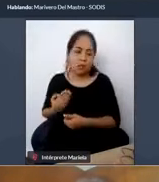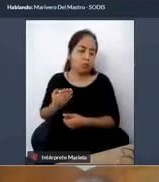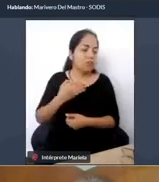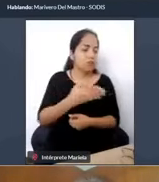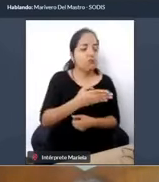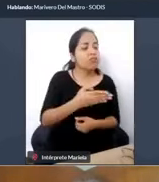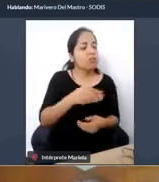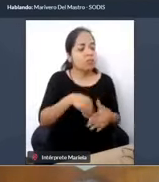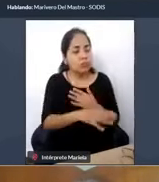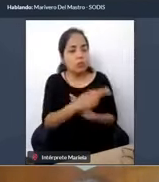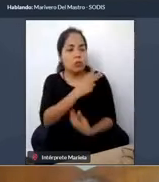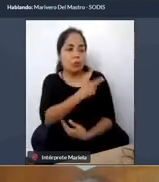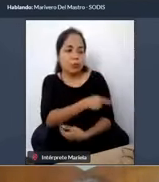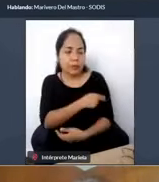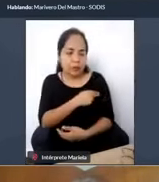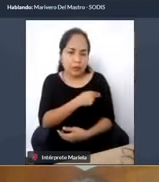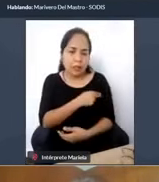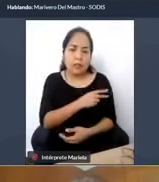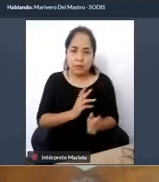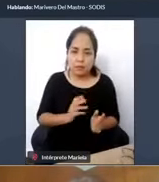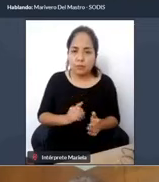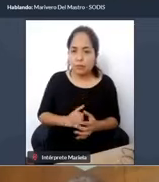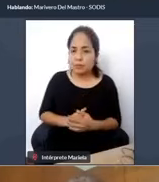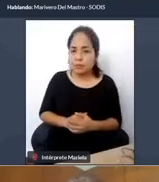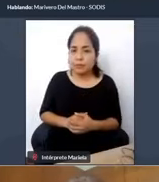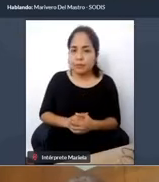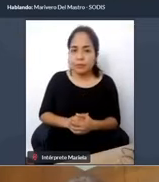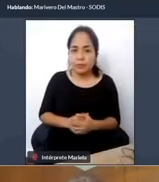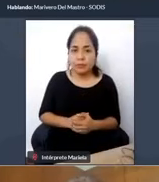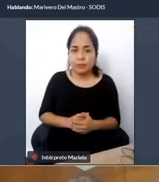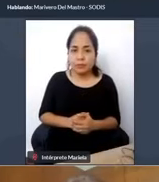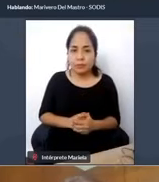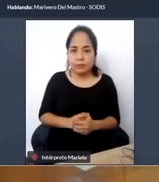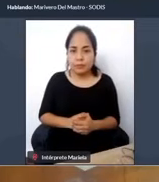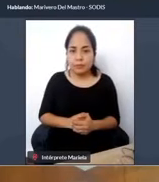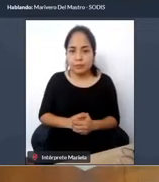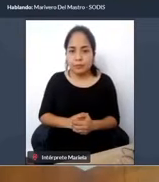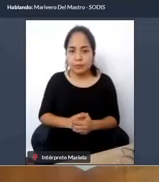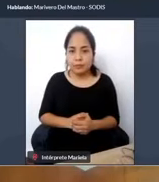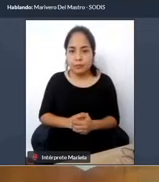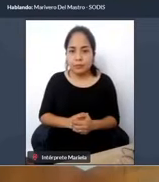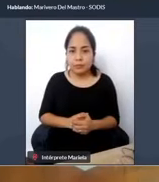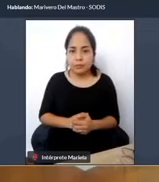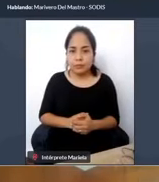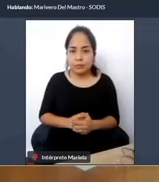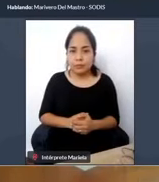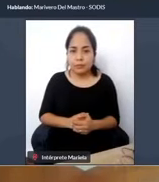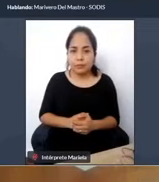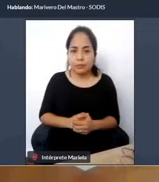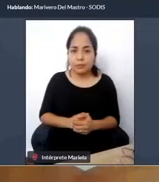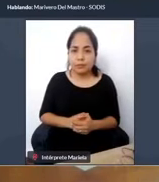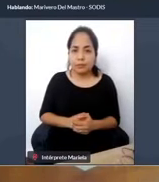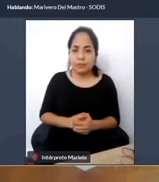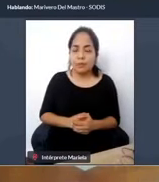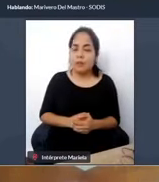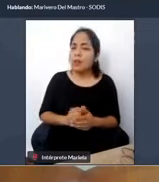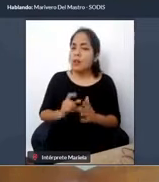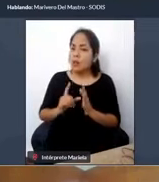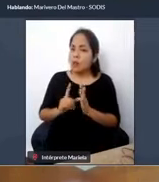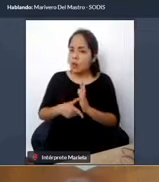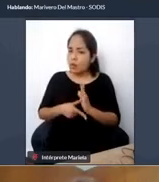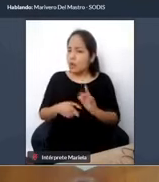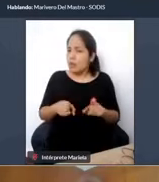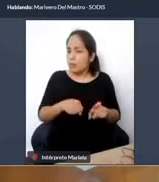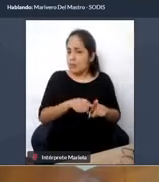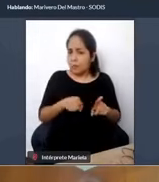los centros de salud en el país. Y luego, también hay un argumento que me gustaría mencionar, lo que yo lo veo